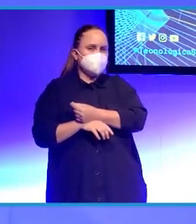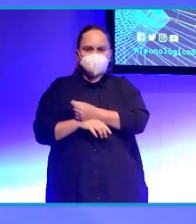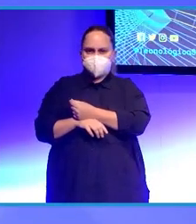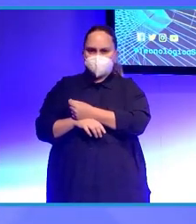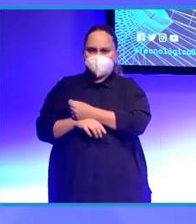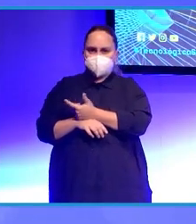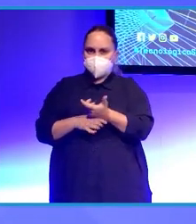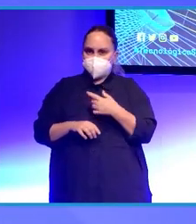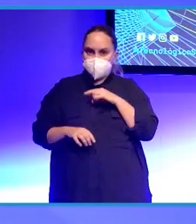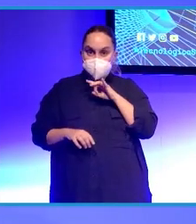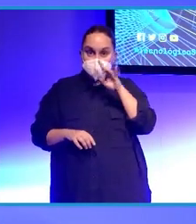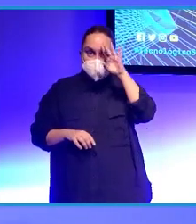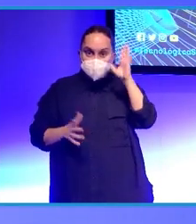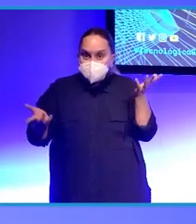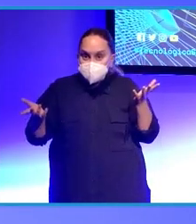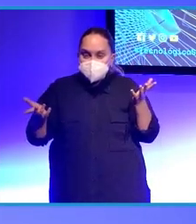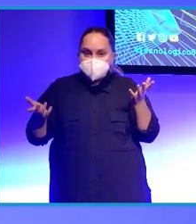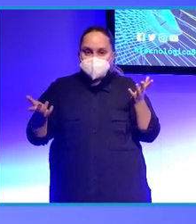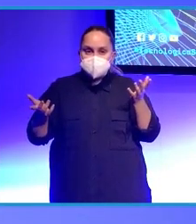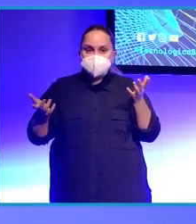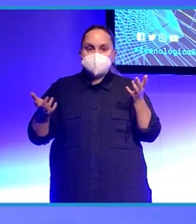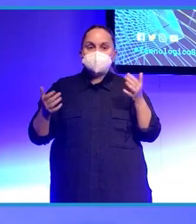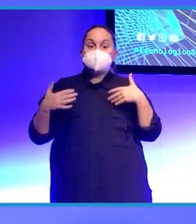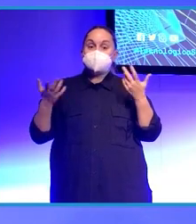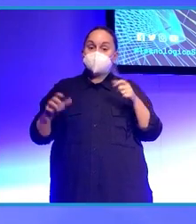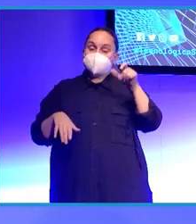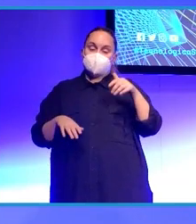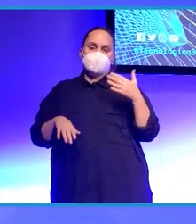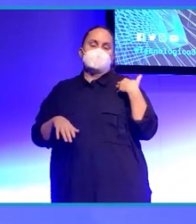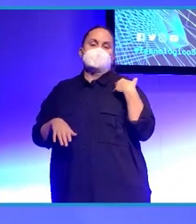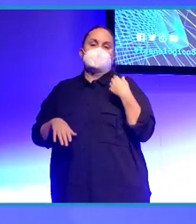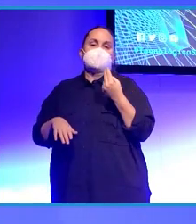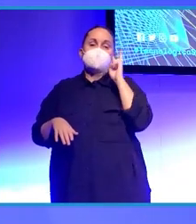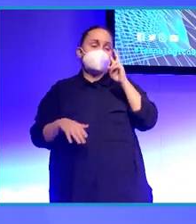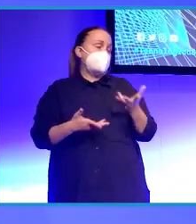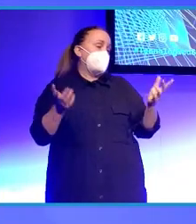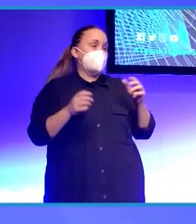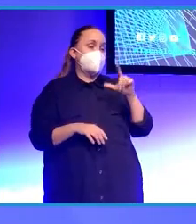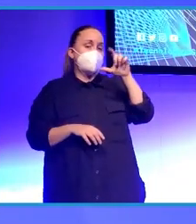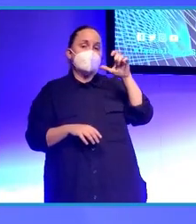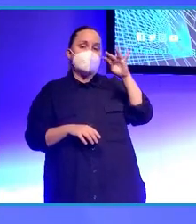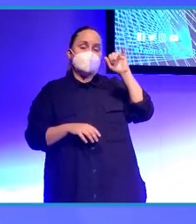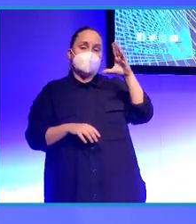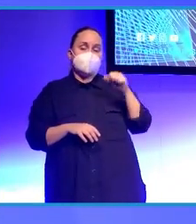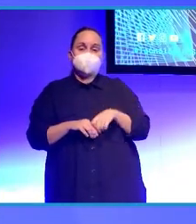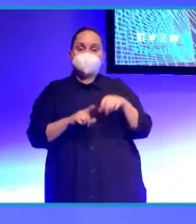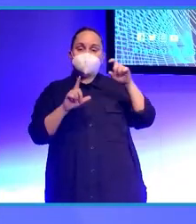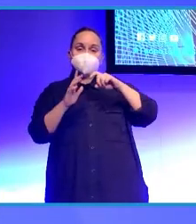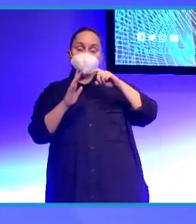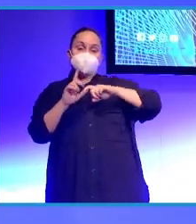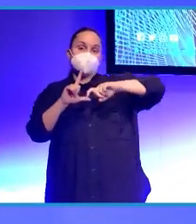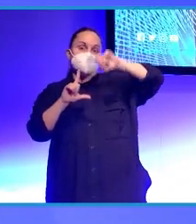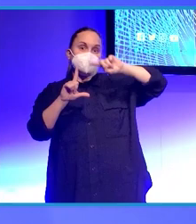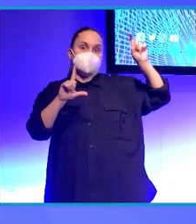Yo me quedé anonadada. En ese momento el dependiente me miró y me dijo, nada Leticia, que al algoritmo no le interesa.